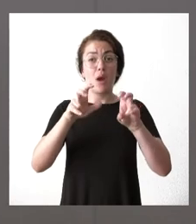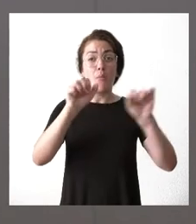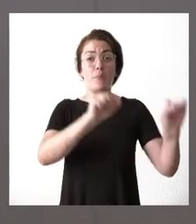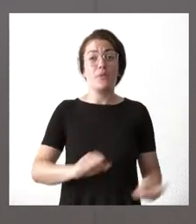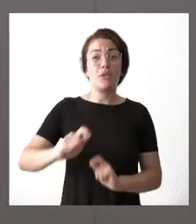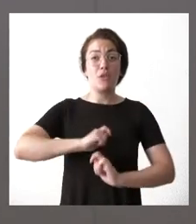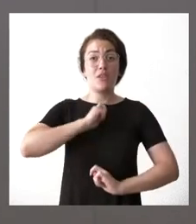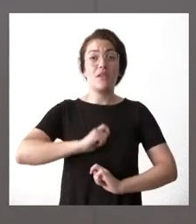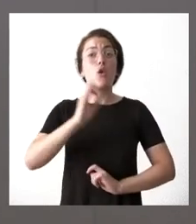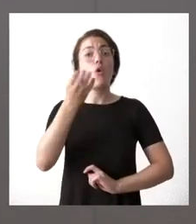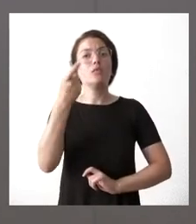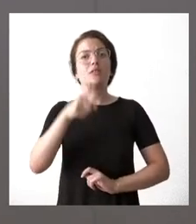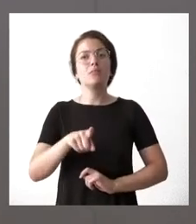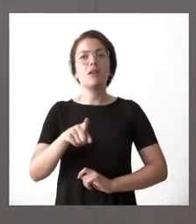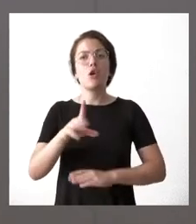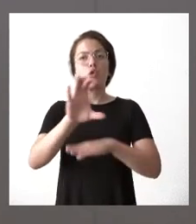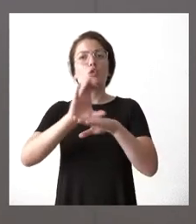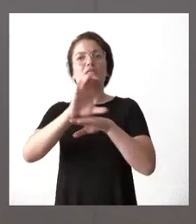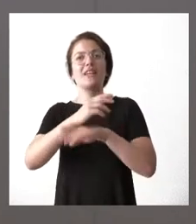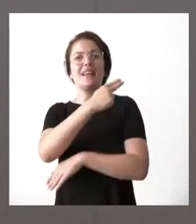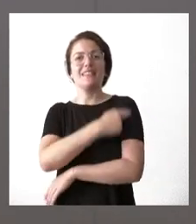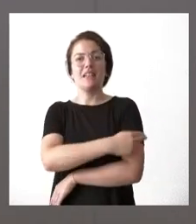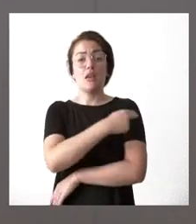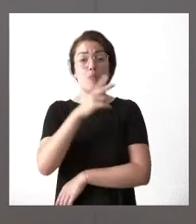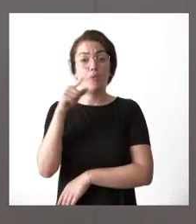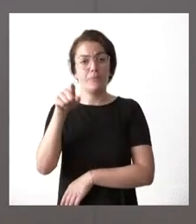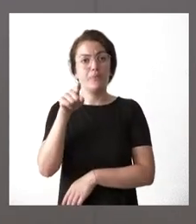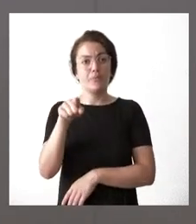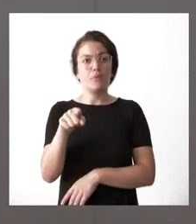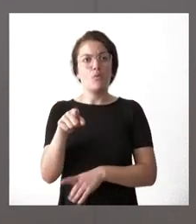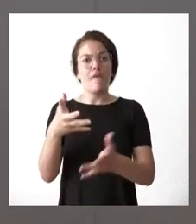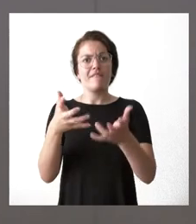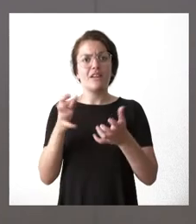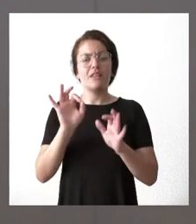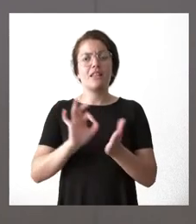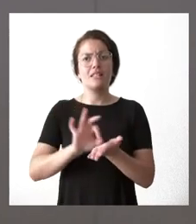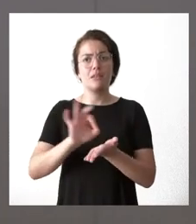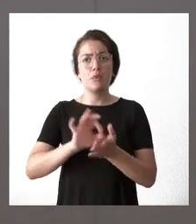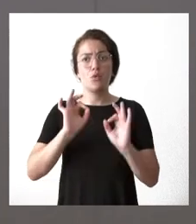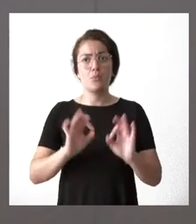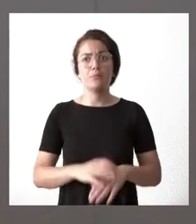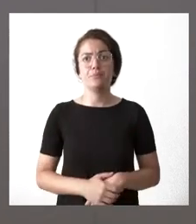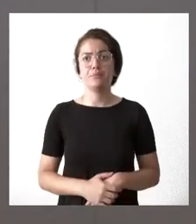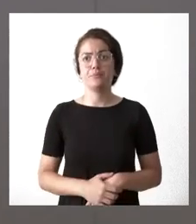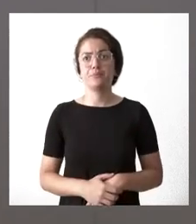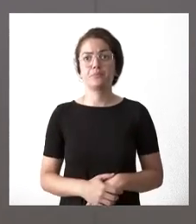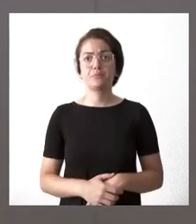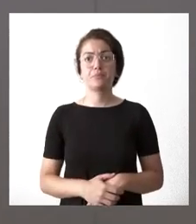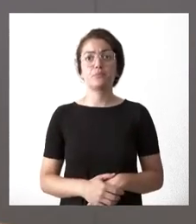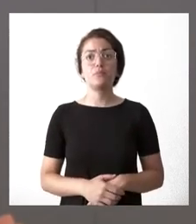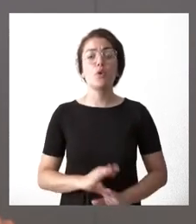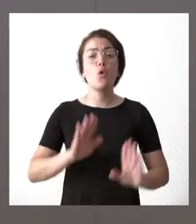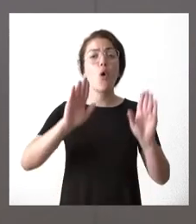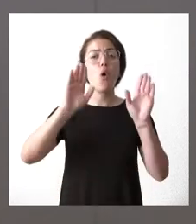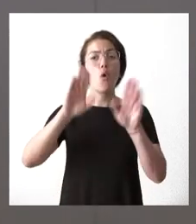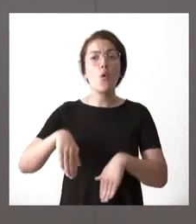de Sanidad que también ha tenido alguna reunión porque se beneficia especialmente de un servicio de estas características de la naturaleza. Y por último lugar me planteaba